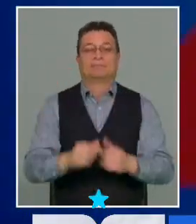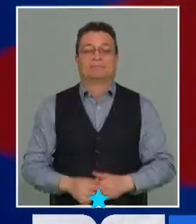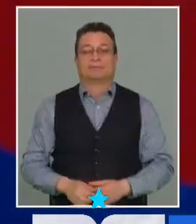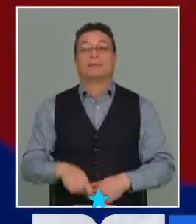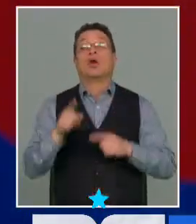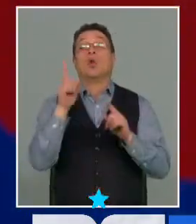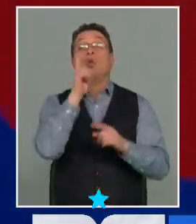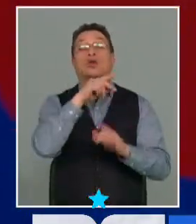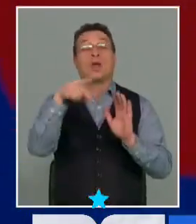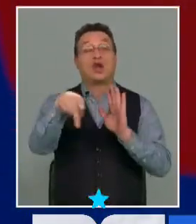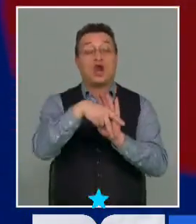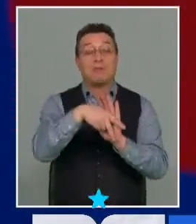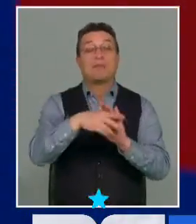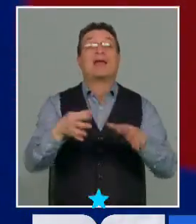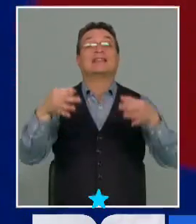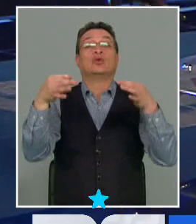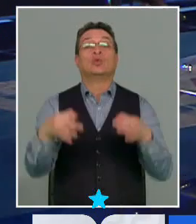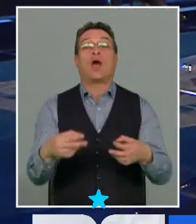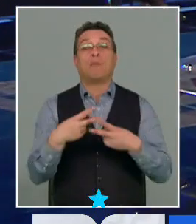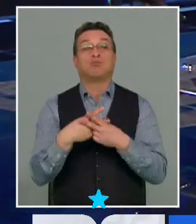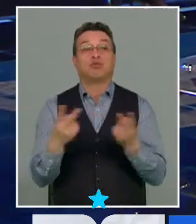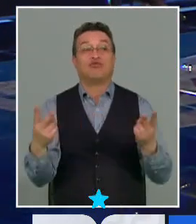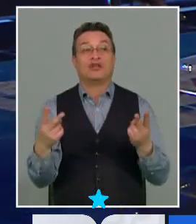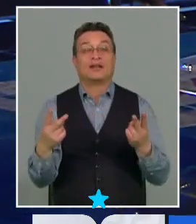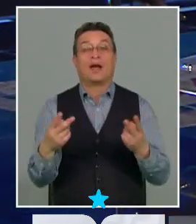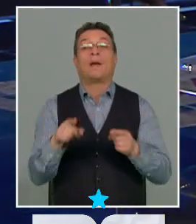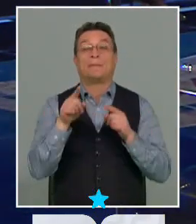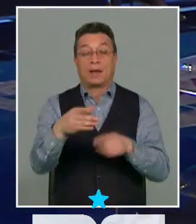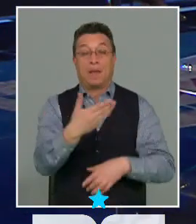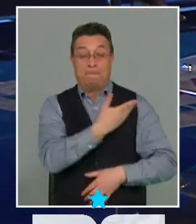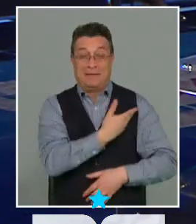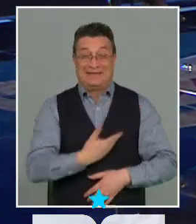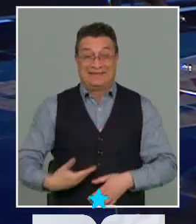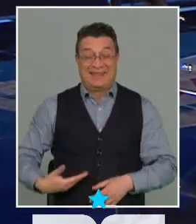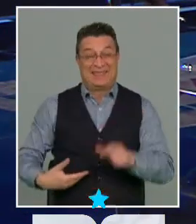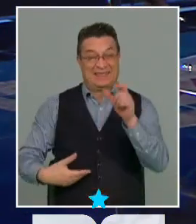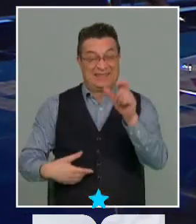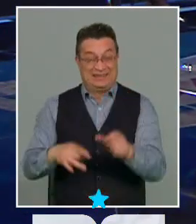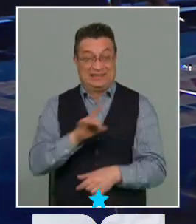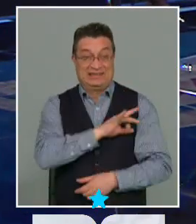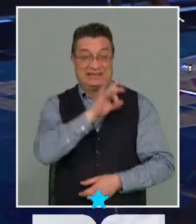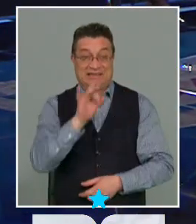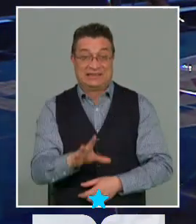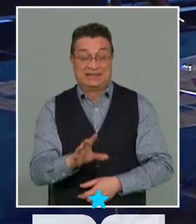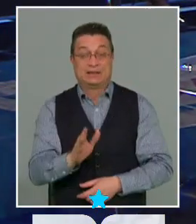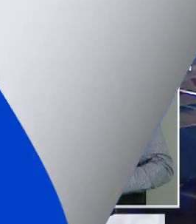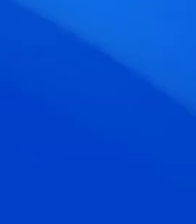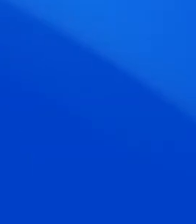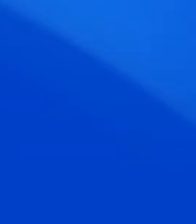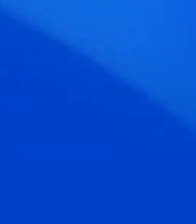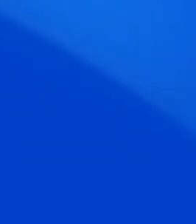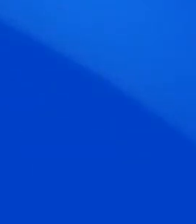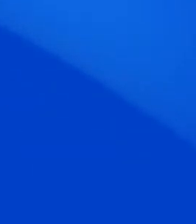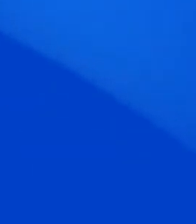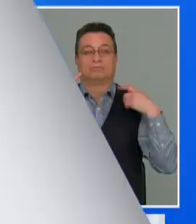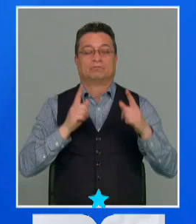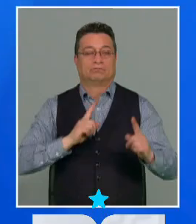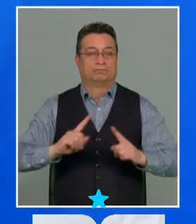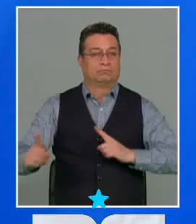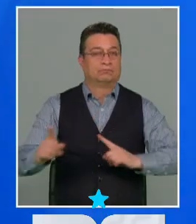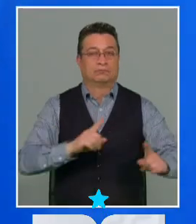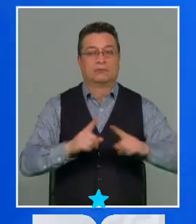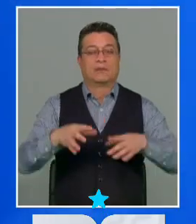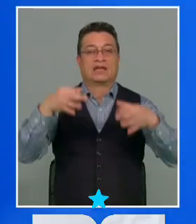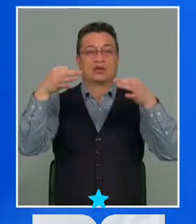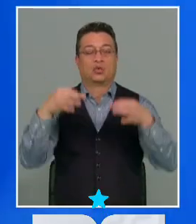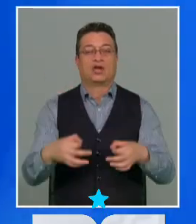capítulo 8, que tiene que ver con seguridad pública. Dice así, a la Presidenta o al Presidente de la República le corresponde la conducción de